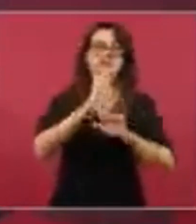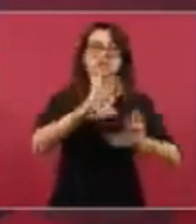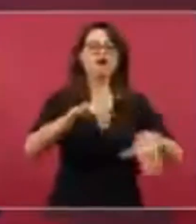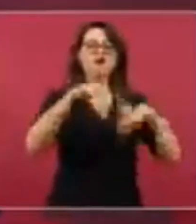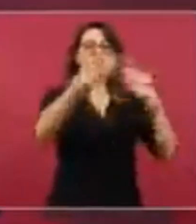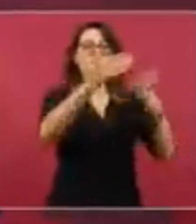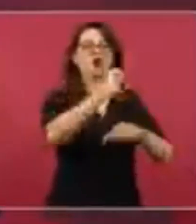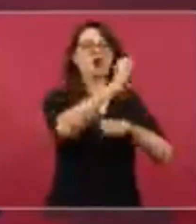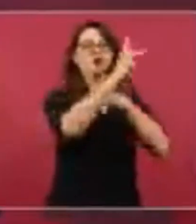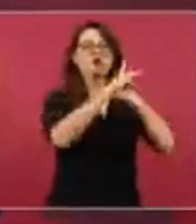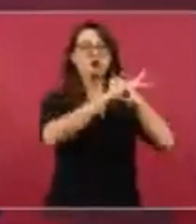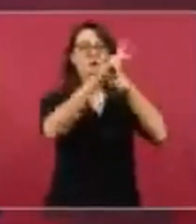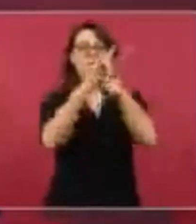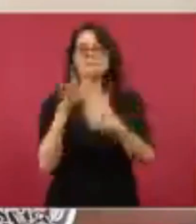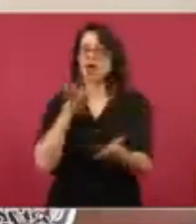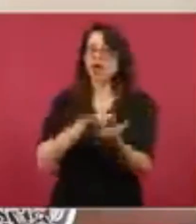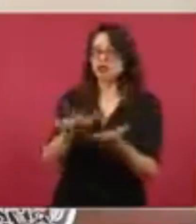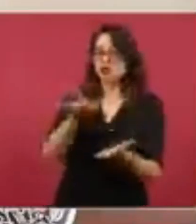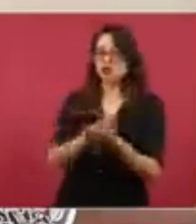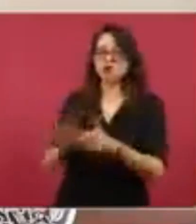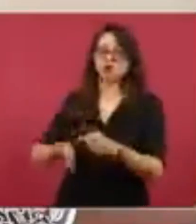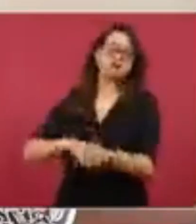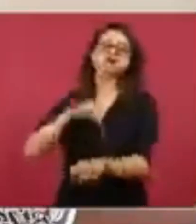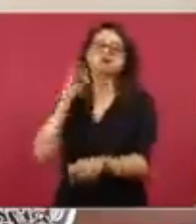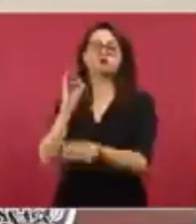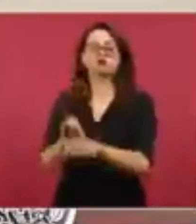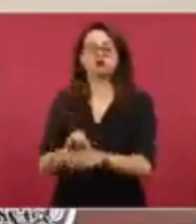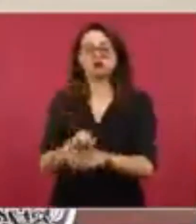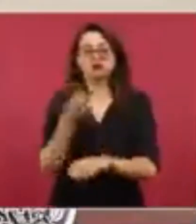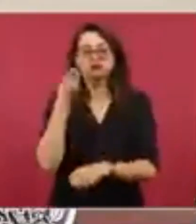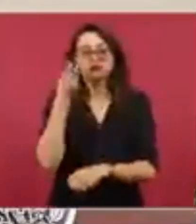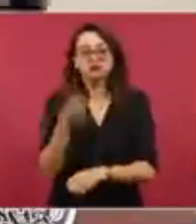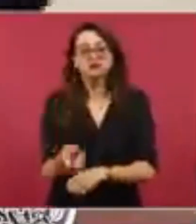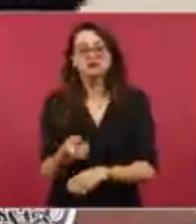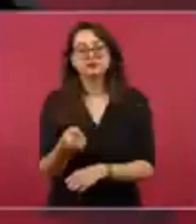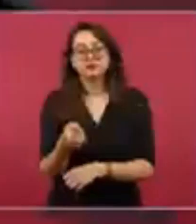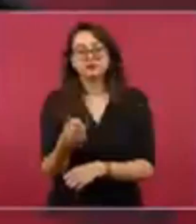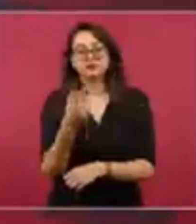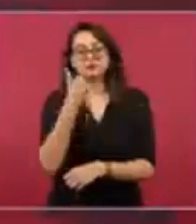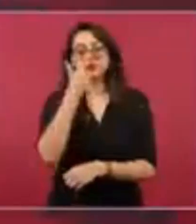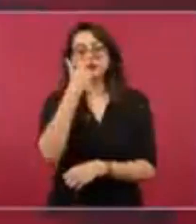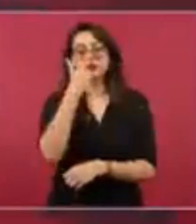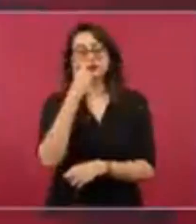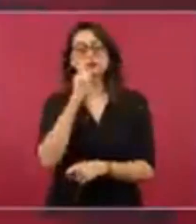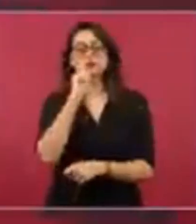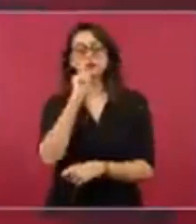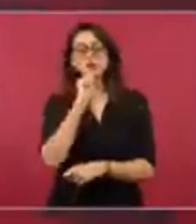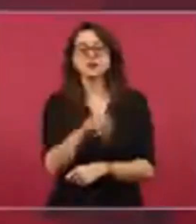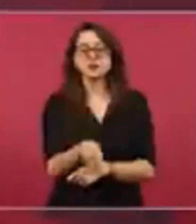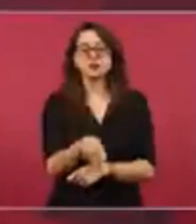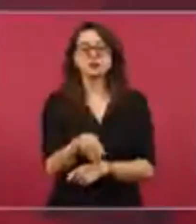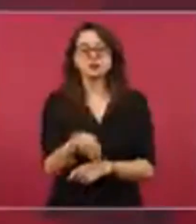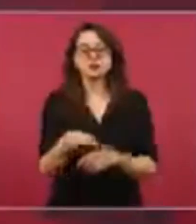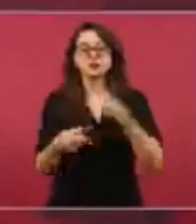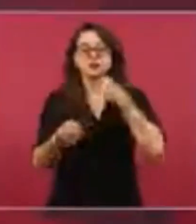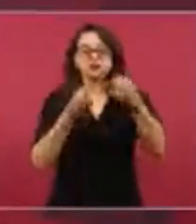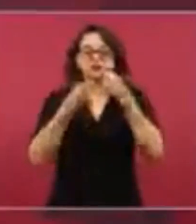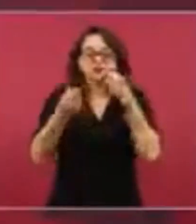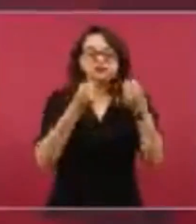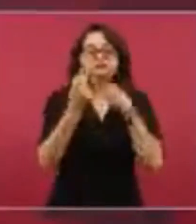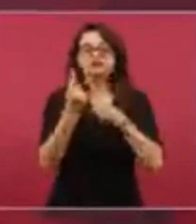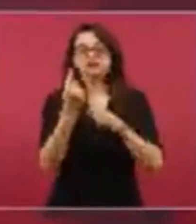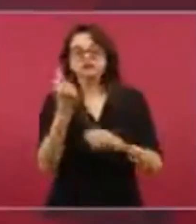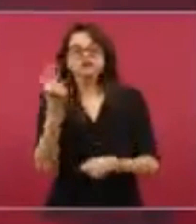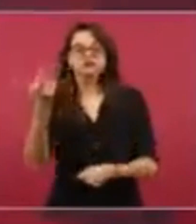que están muy metidos ahí y por los medios de información,